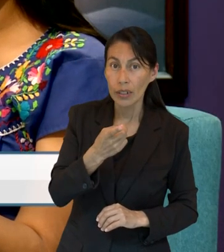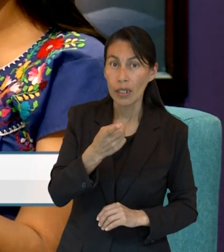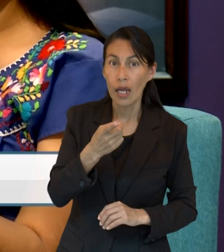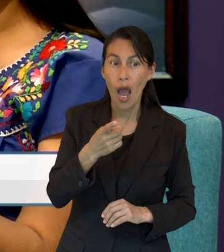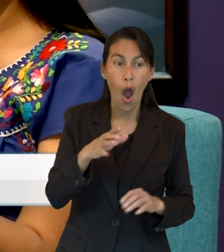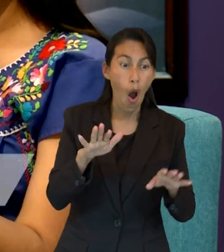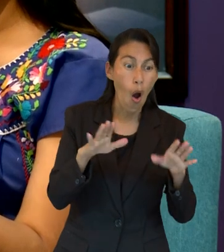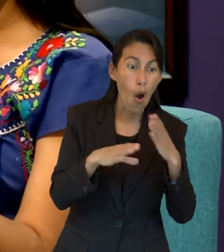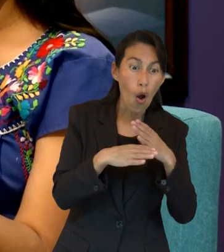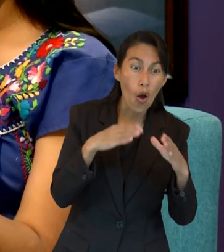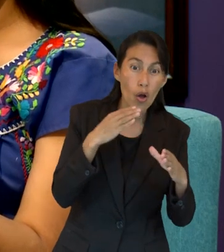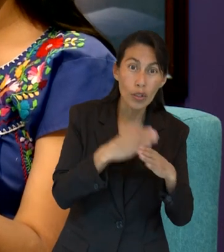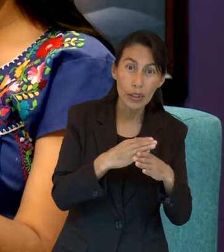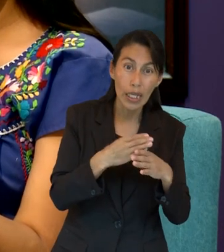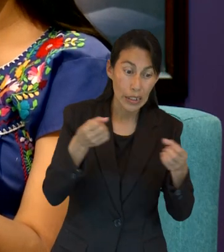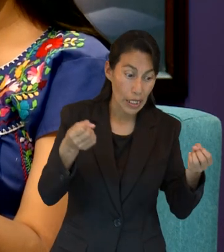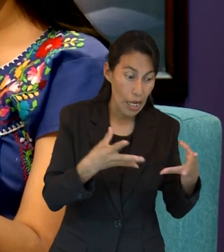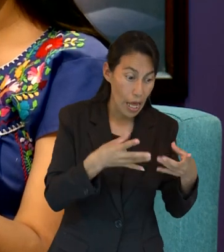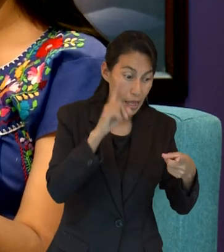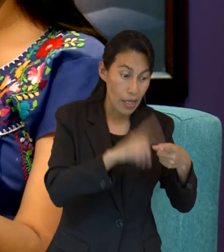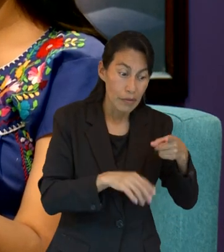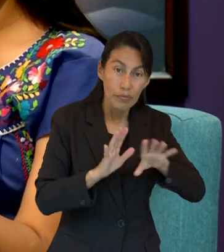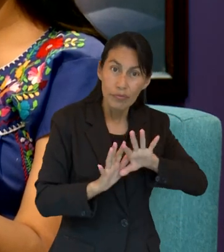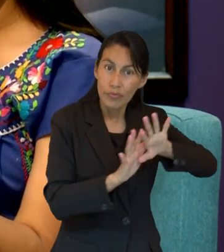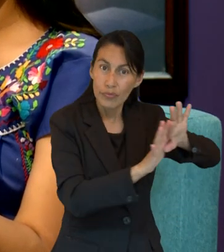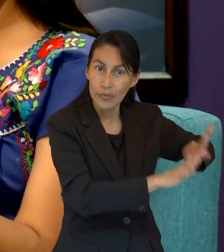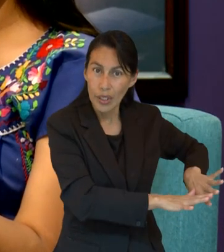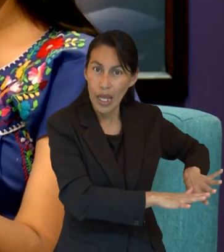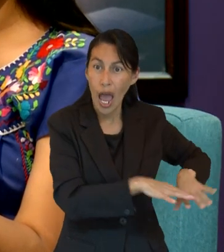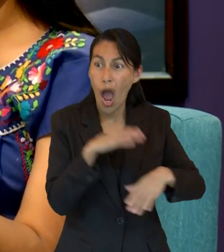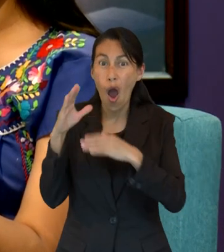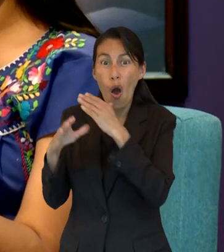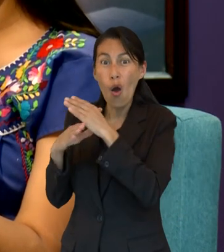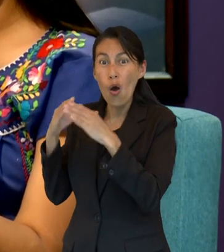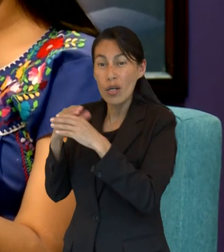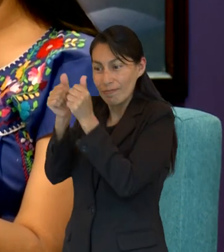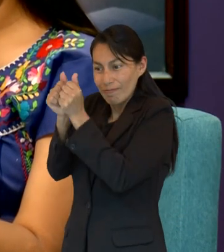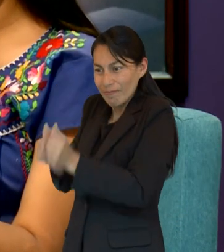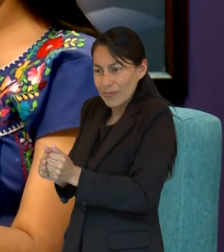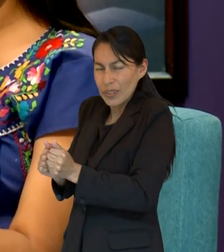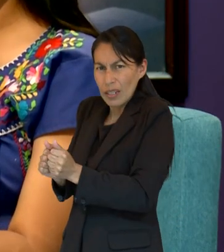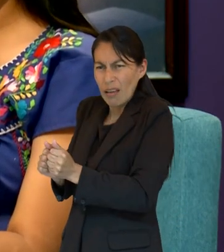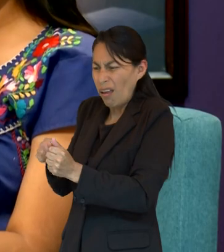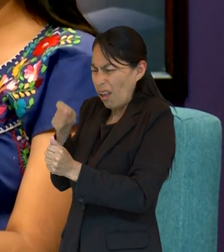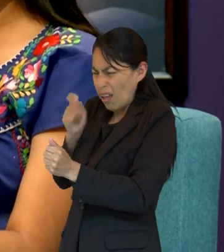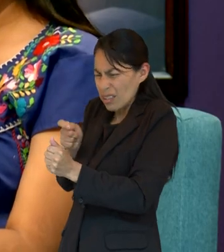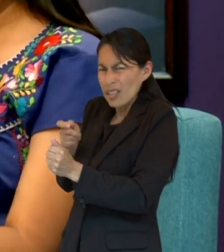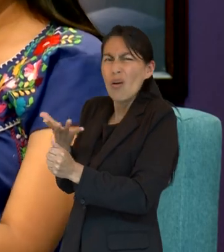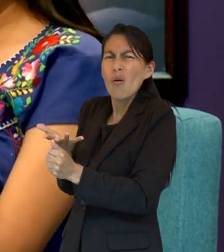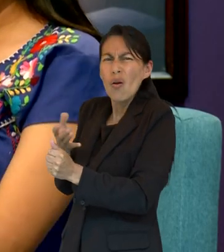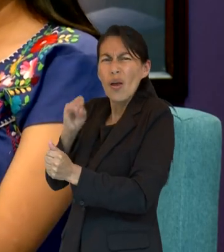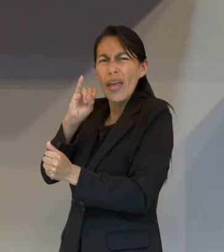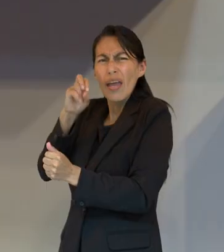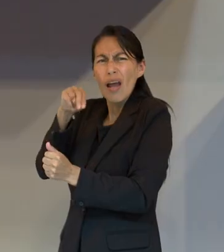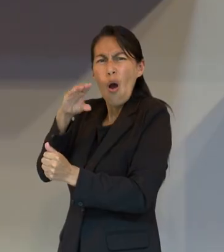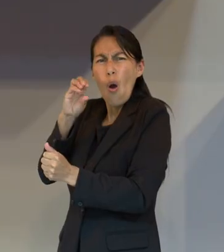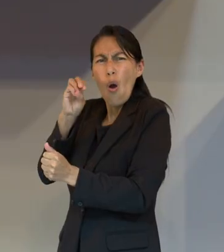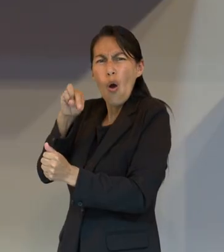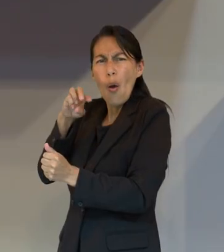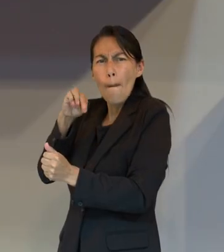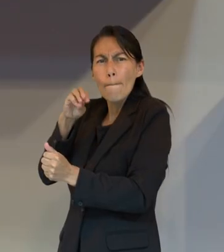las cosas movibles como cosas hechas para que queden las inconmovibles. Dice que queden las